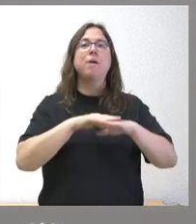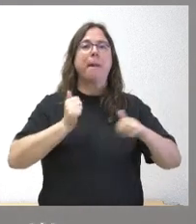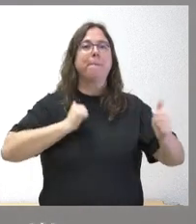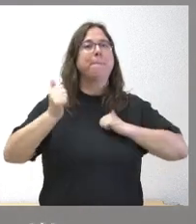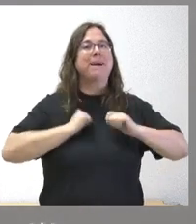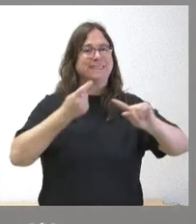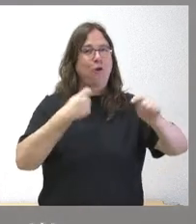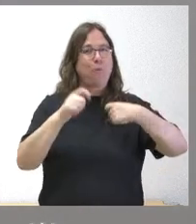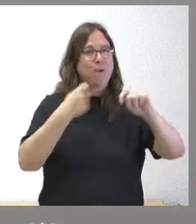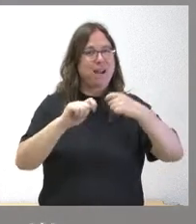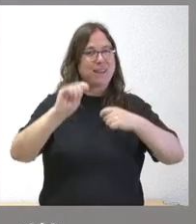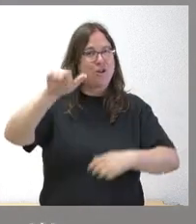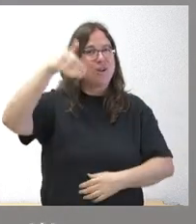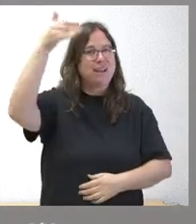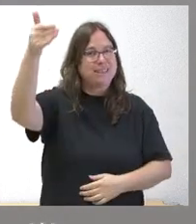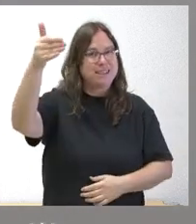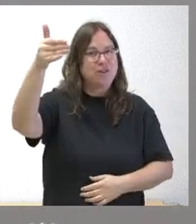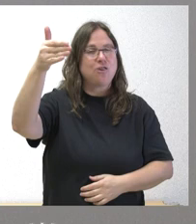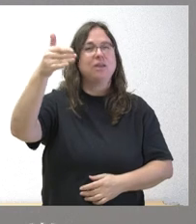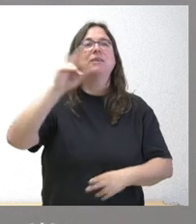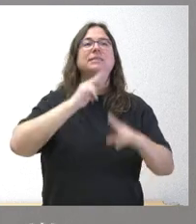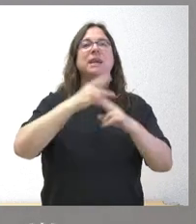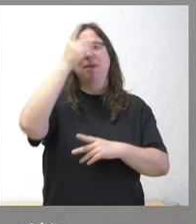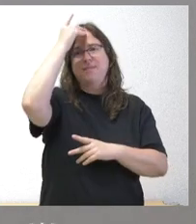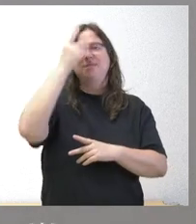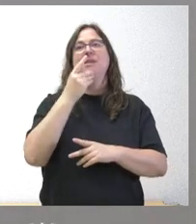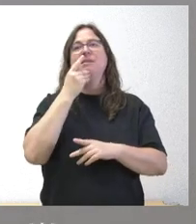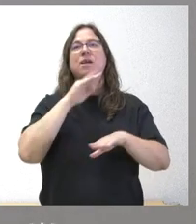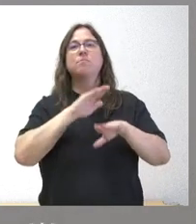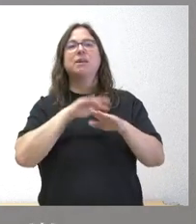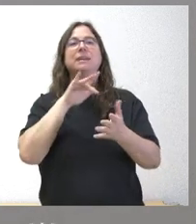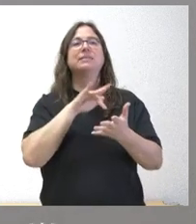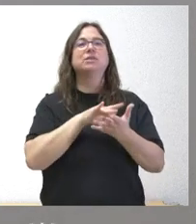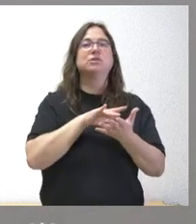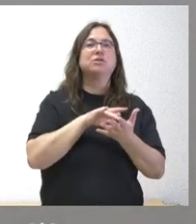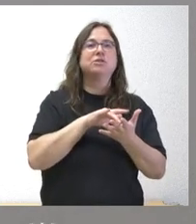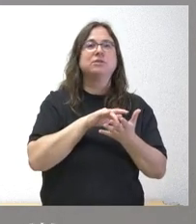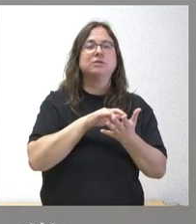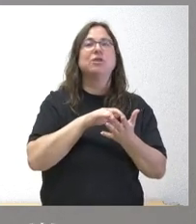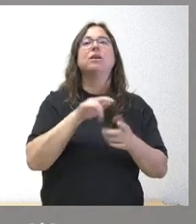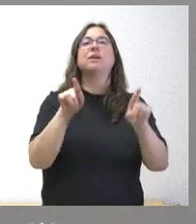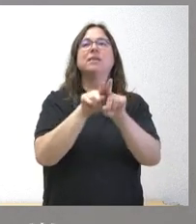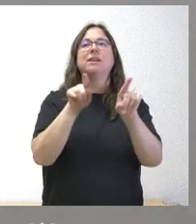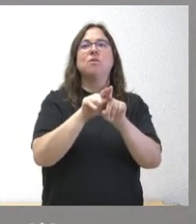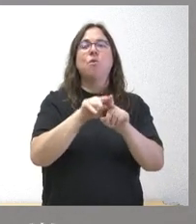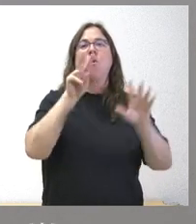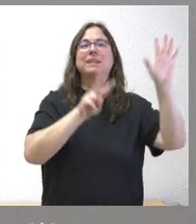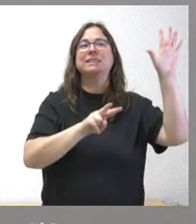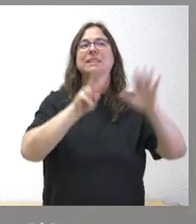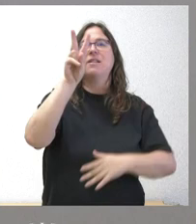Comercio Exterior y Digital Business que va a formar en esta anualidad y la que viene a 72